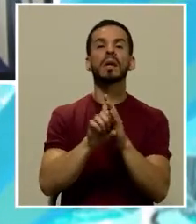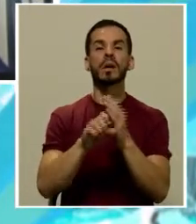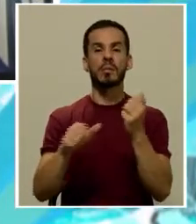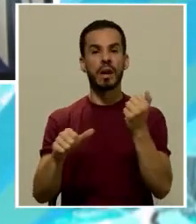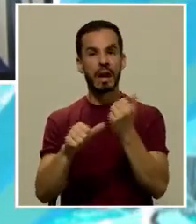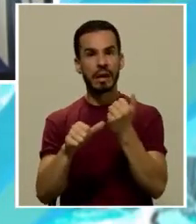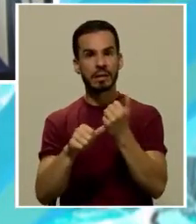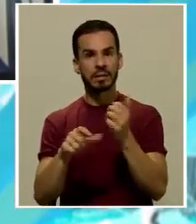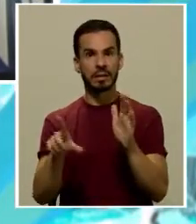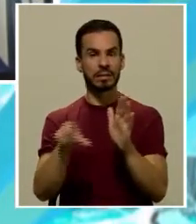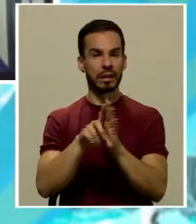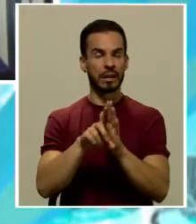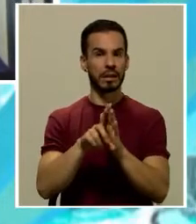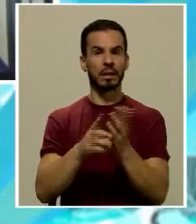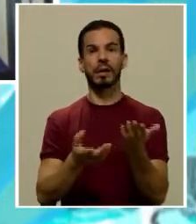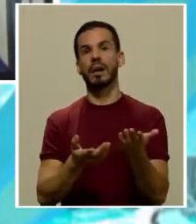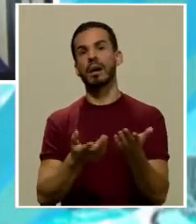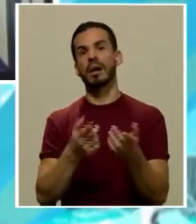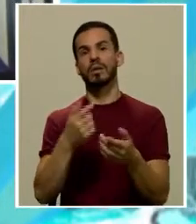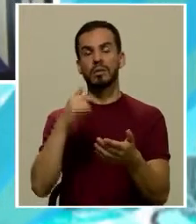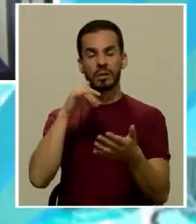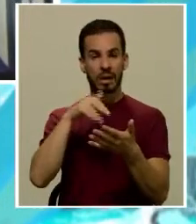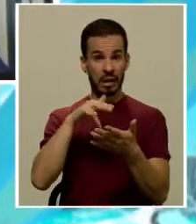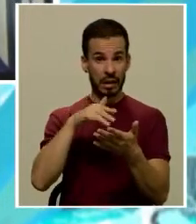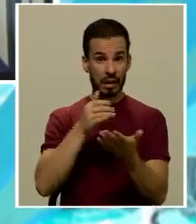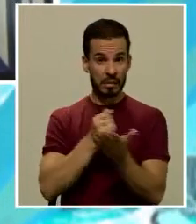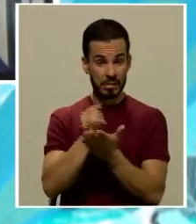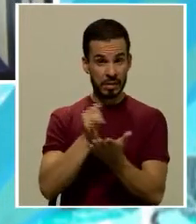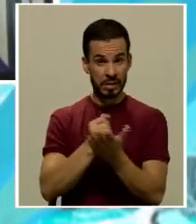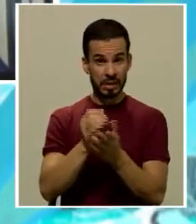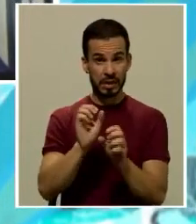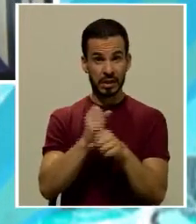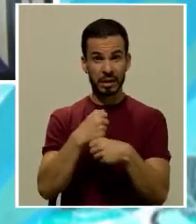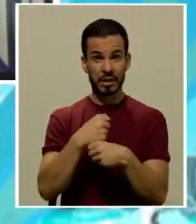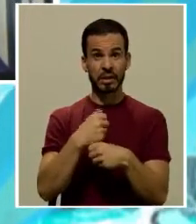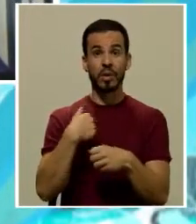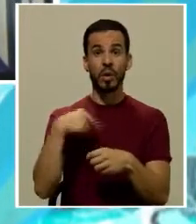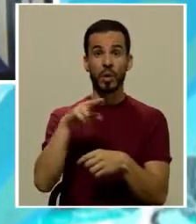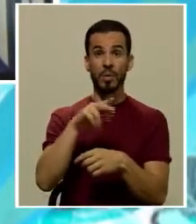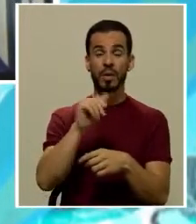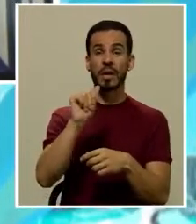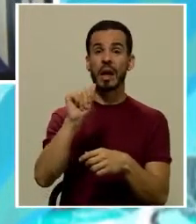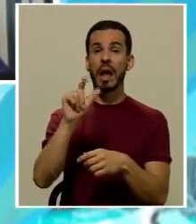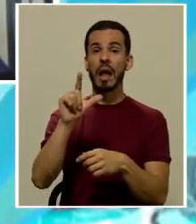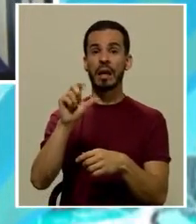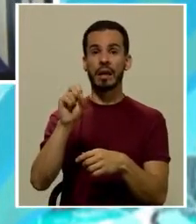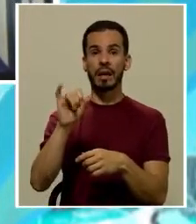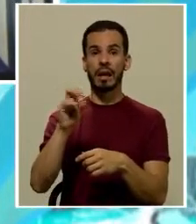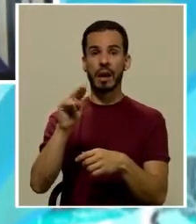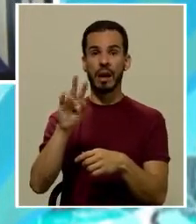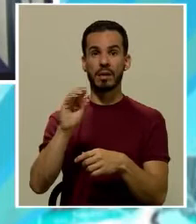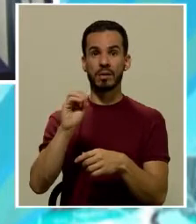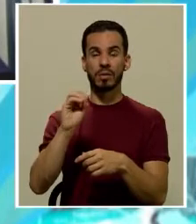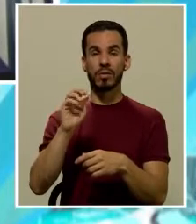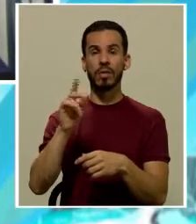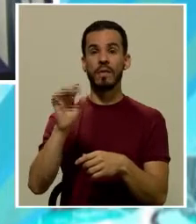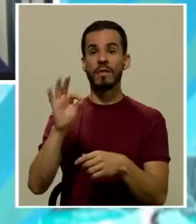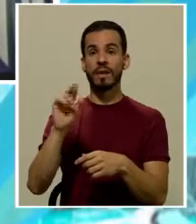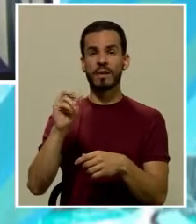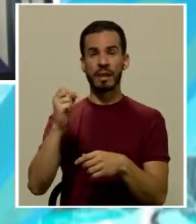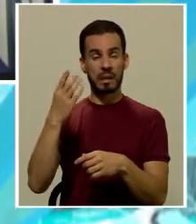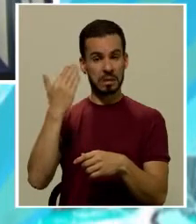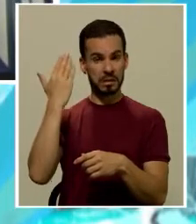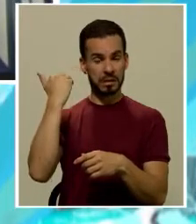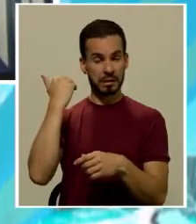asistencia legal un estudio que hizo el colega Alejandro Fernández hace hace algún